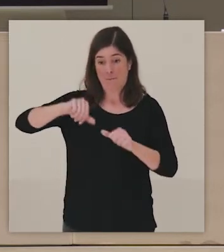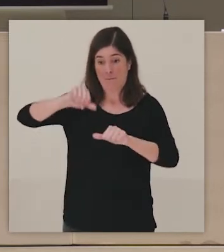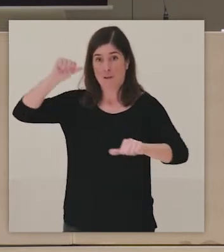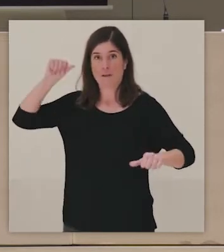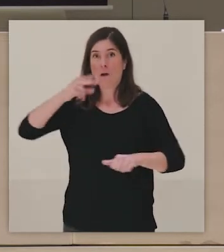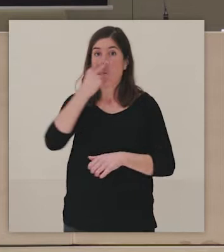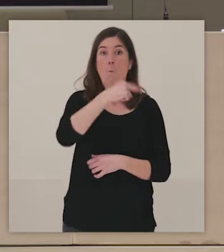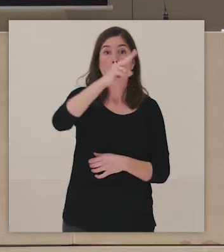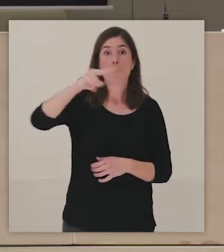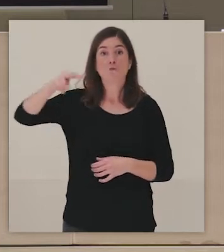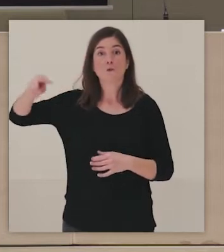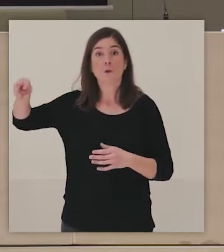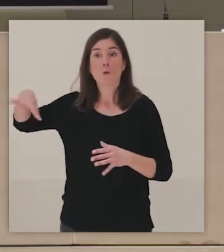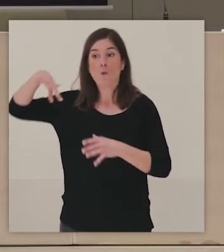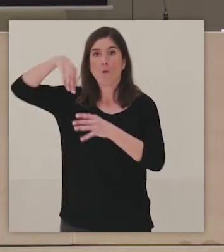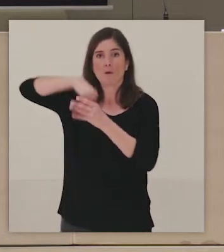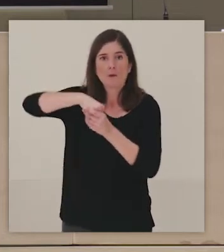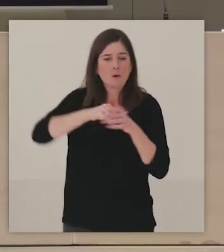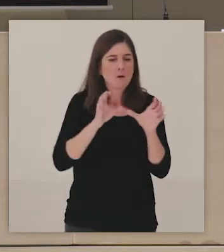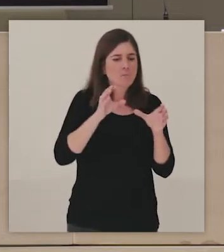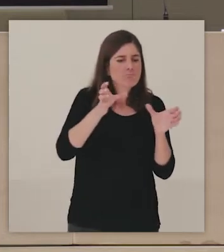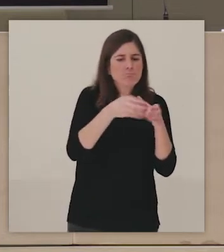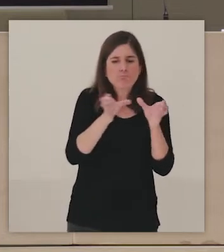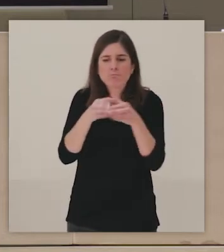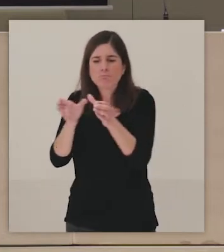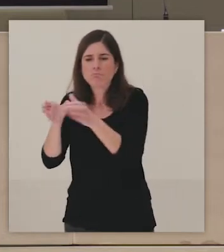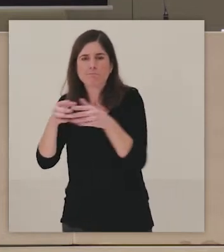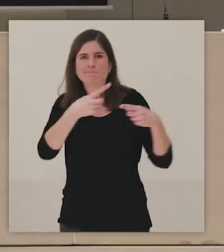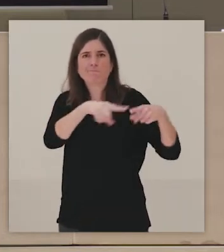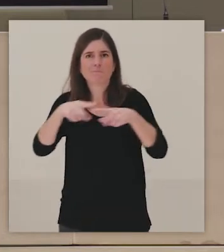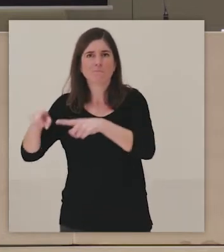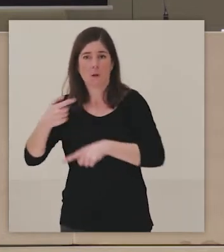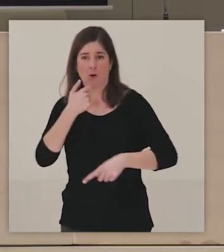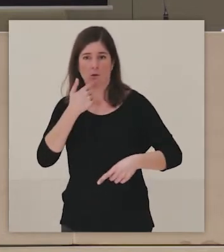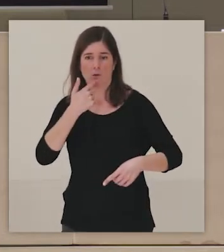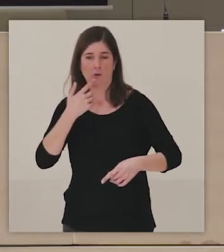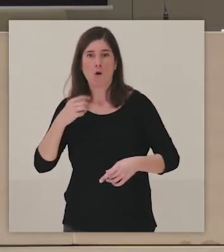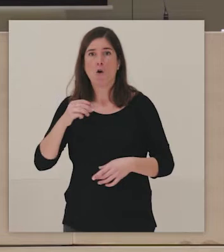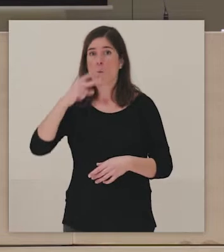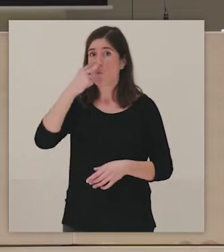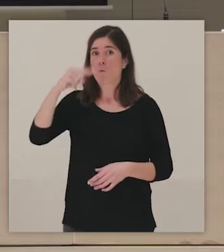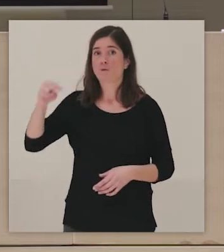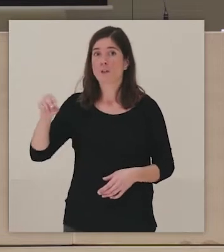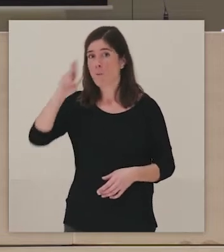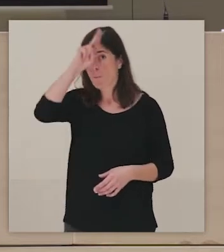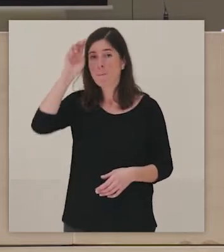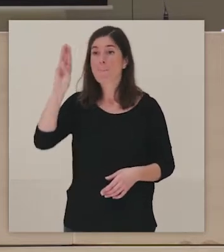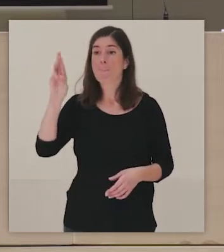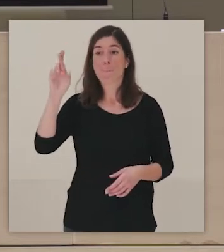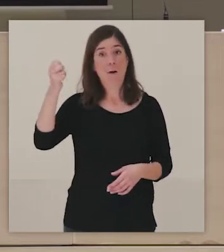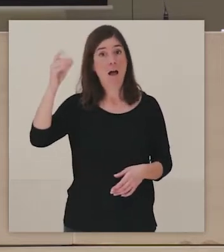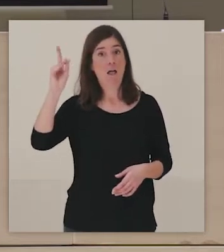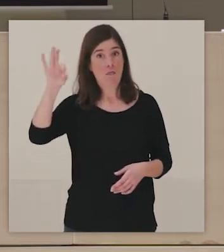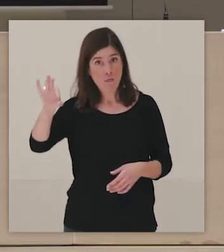en el propio museo ha ido sumando distintos equipos. decir, yo llevo más o menos cerca de cuatro años en el Museo del Prado.